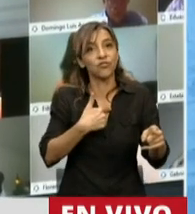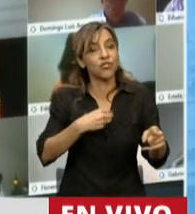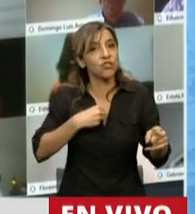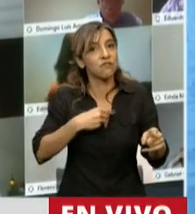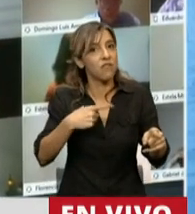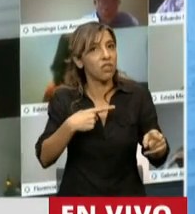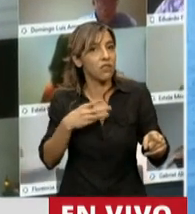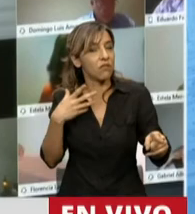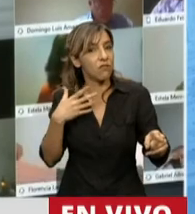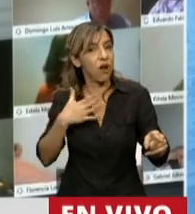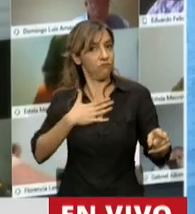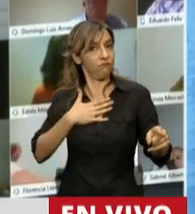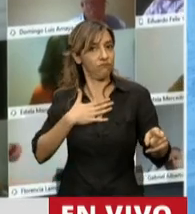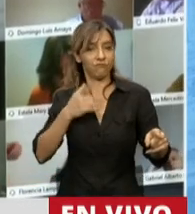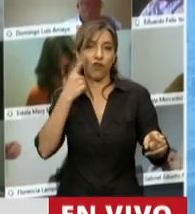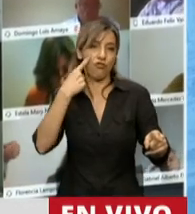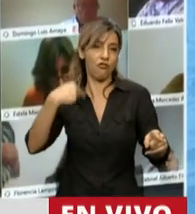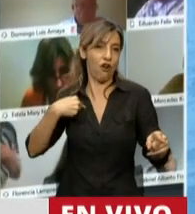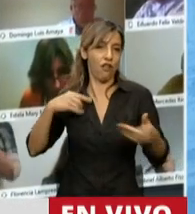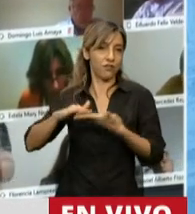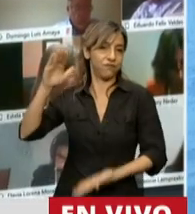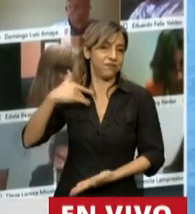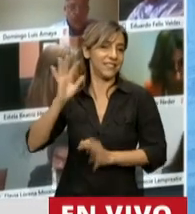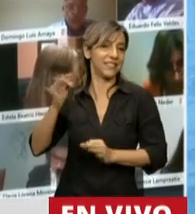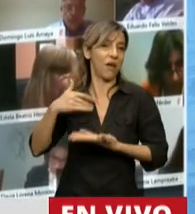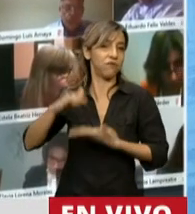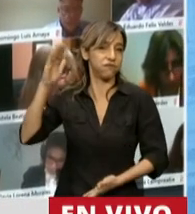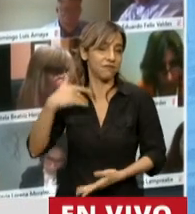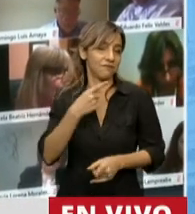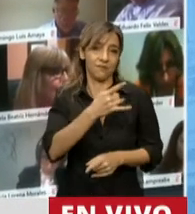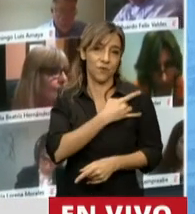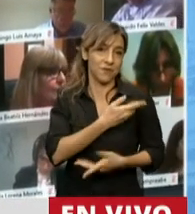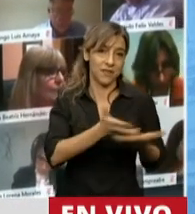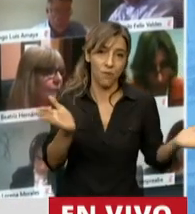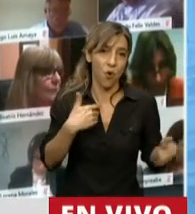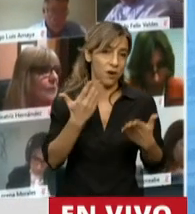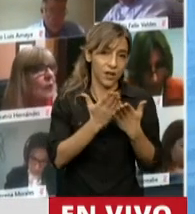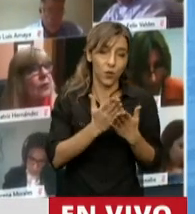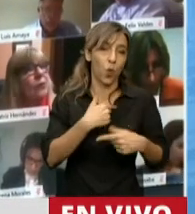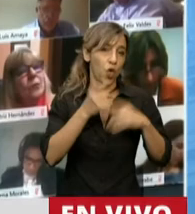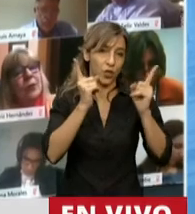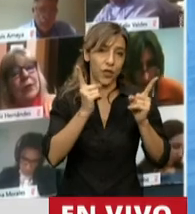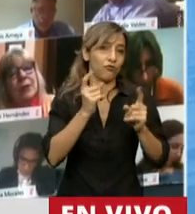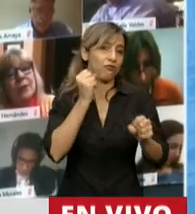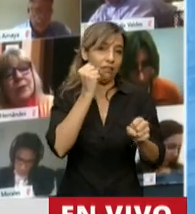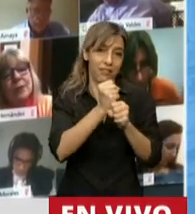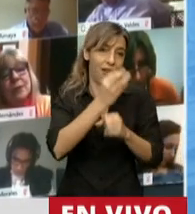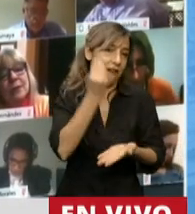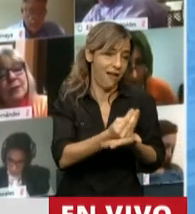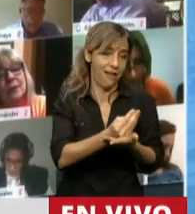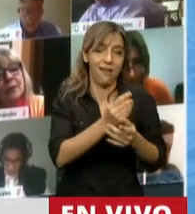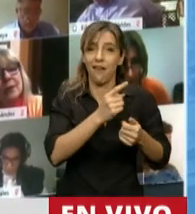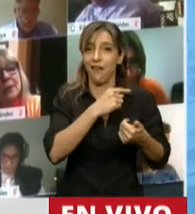militante que tengo, a los que me conocen saben que vengo de la universidad pública, estudié en la universidad pública, soy docente de la universidad pública,